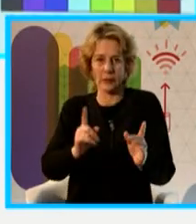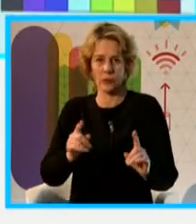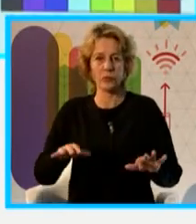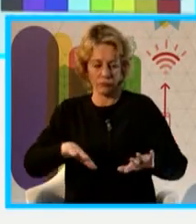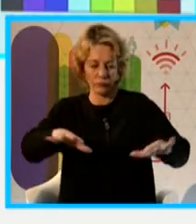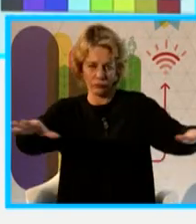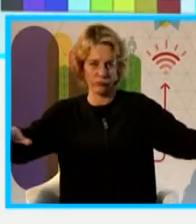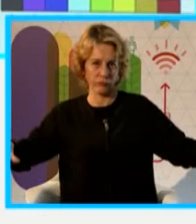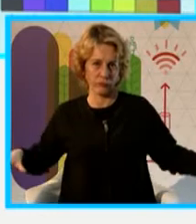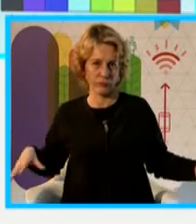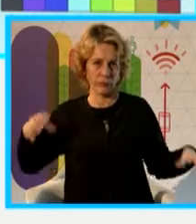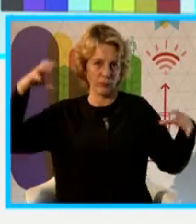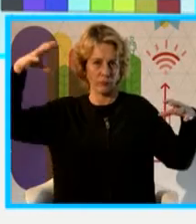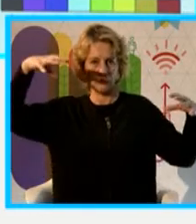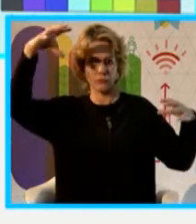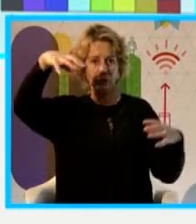Tenemos acá